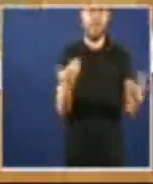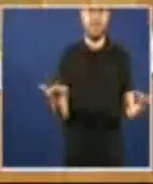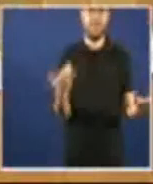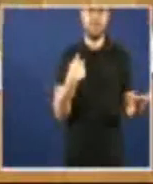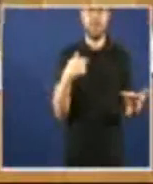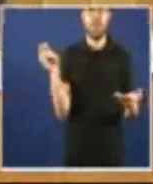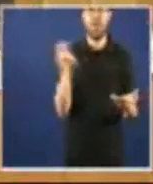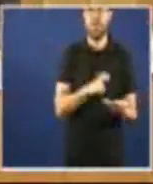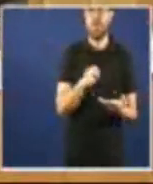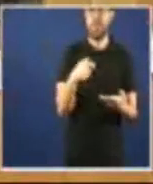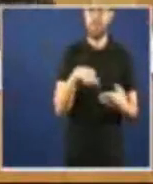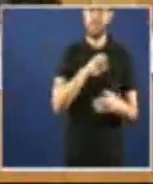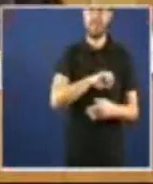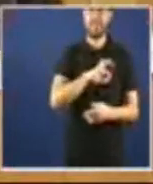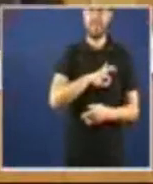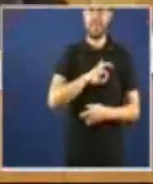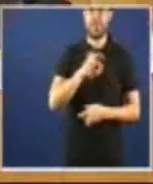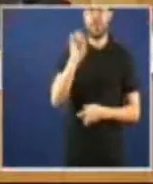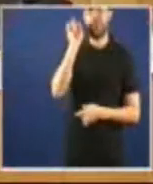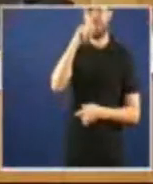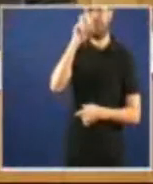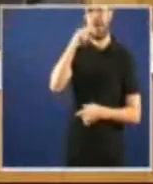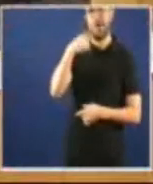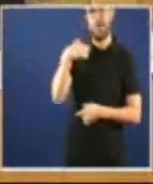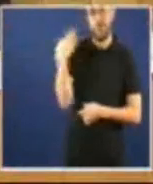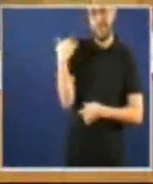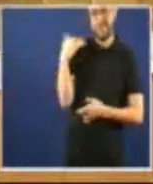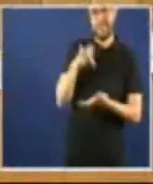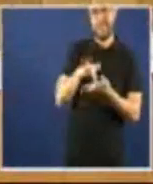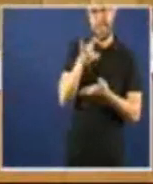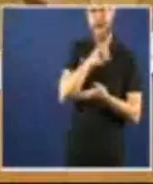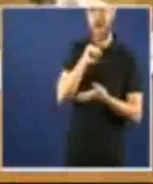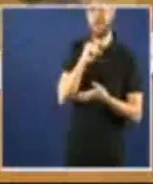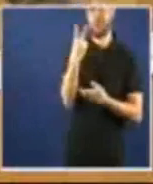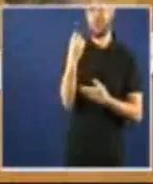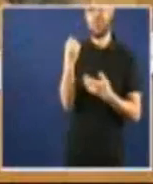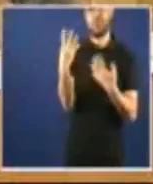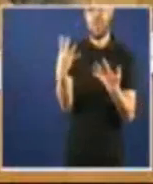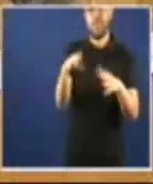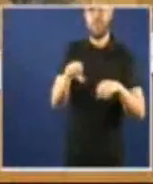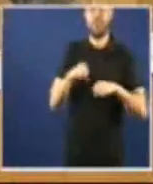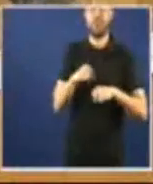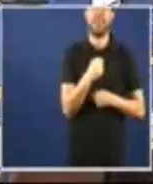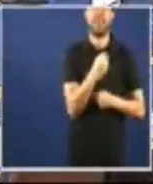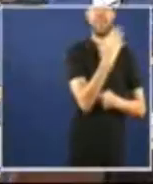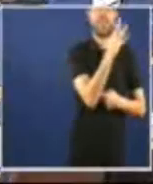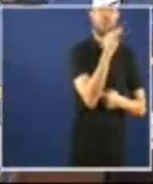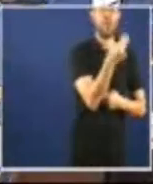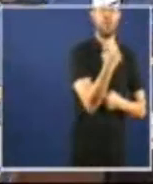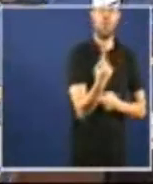ou Núñez como prefiran no 2009 a Xunta xestionaba un de cada cinco euros producidos na Galiza